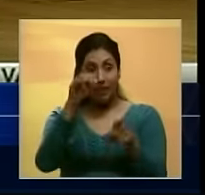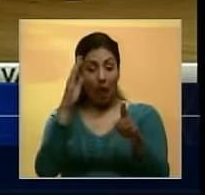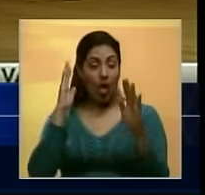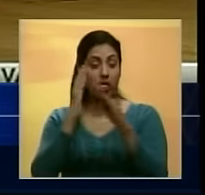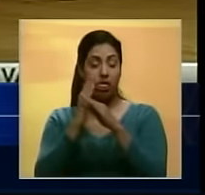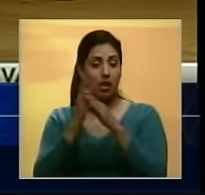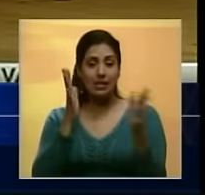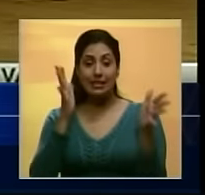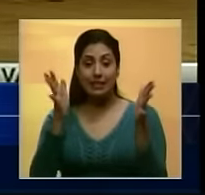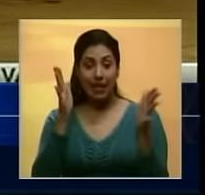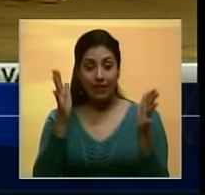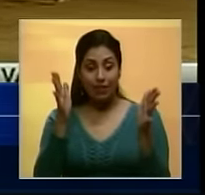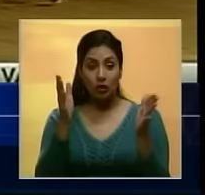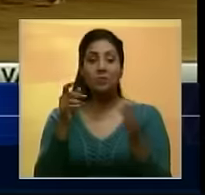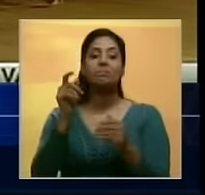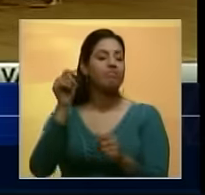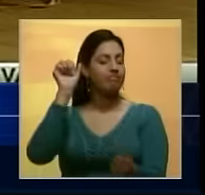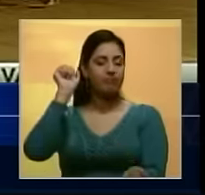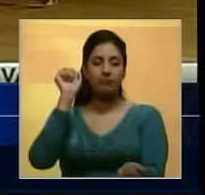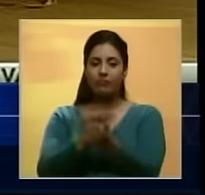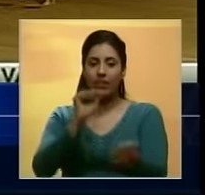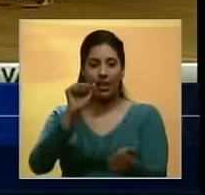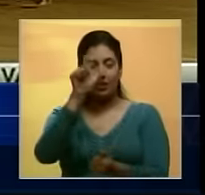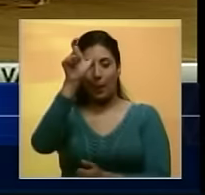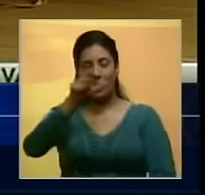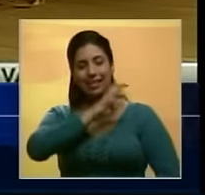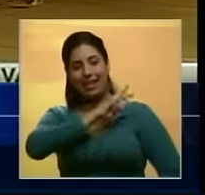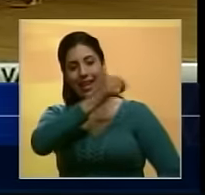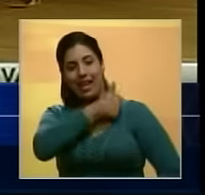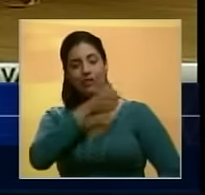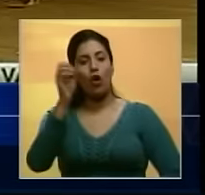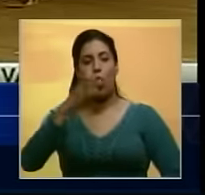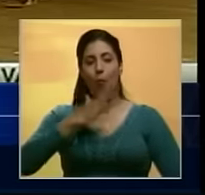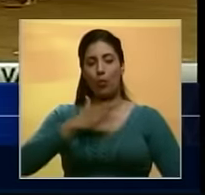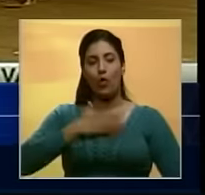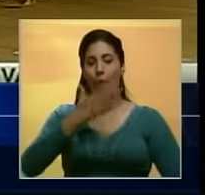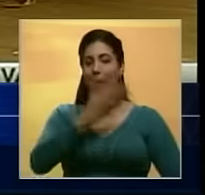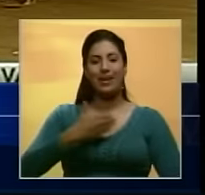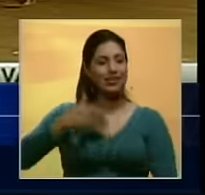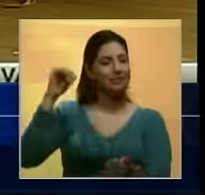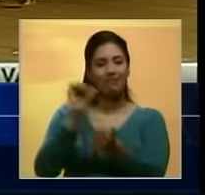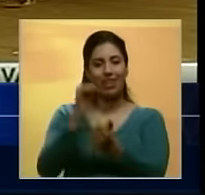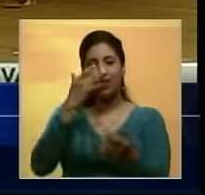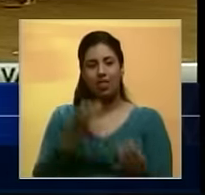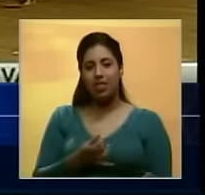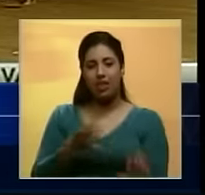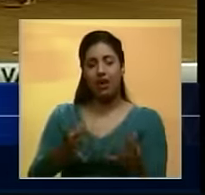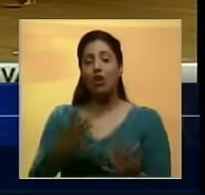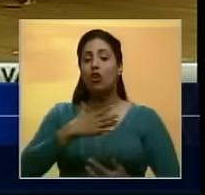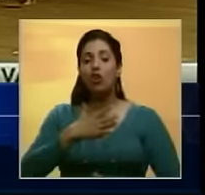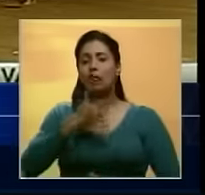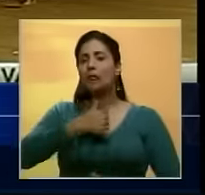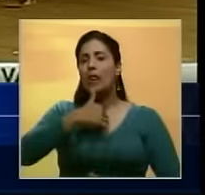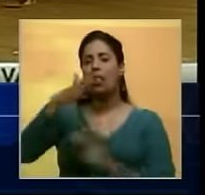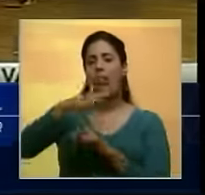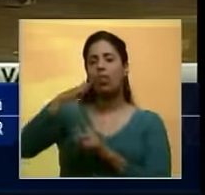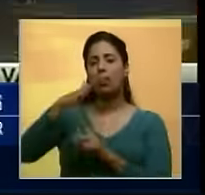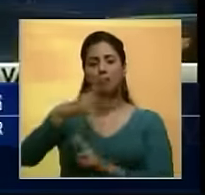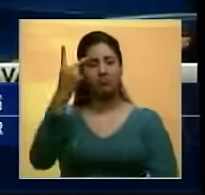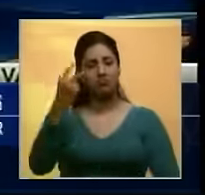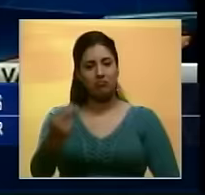sabotee el servicio al pueblo, se ha detenido su gerente o su propio presidente. No voy a aceptar más sabotaje